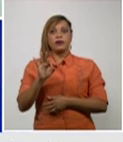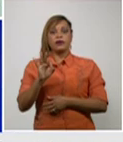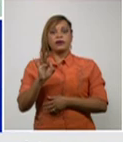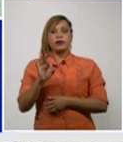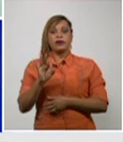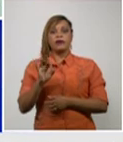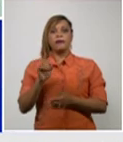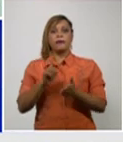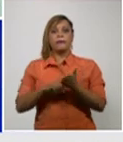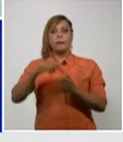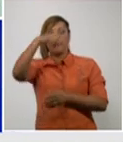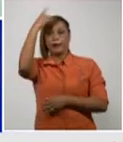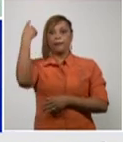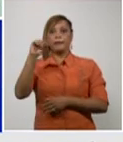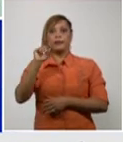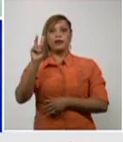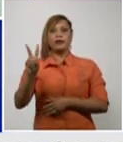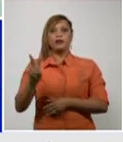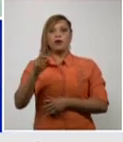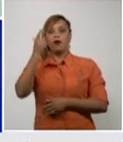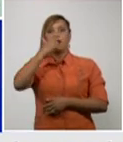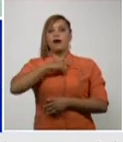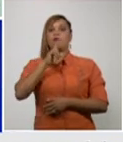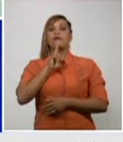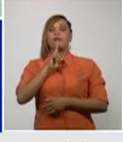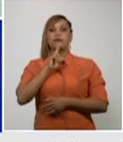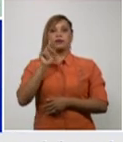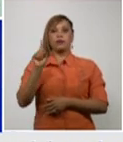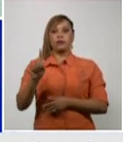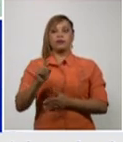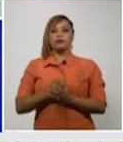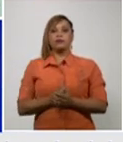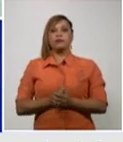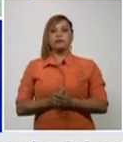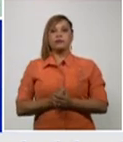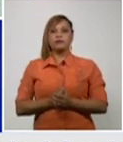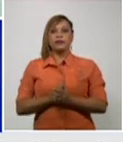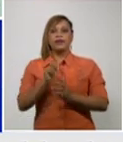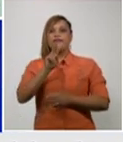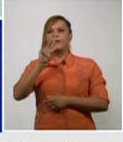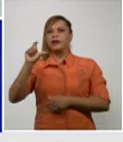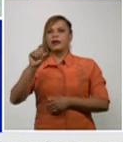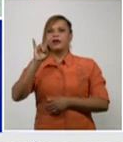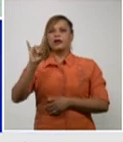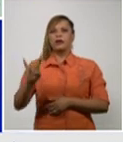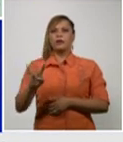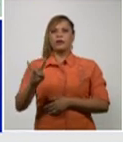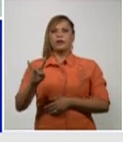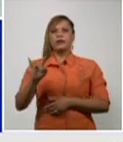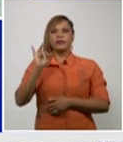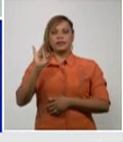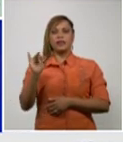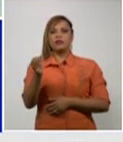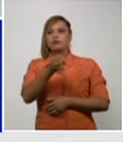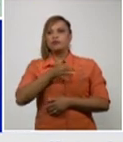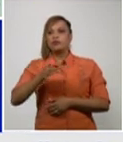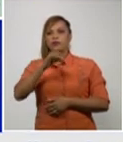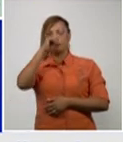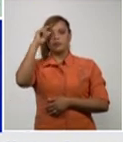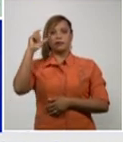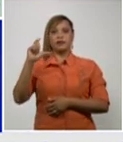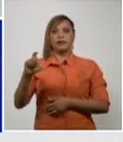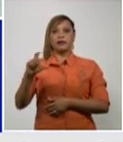con 1 Villa Clara diagnostica 9 casos autóctonos 7 del municipio Santa Clara